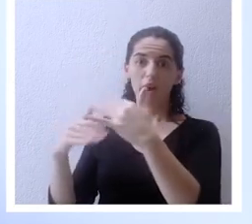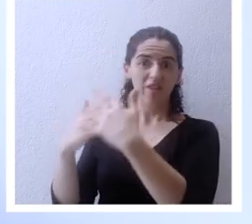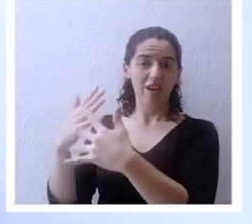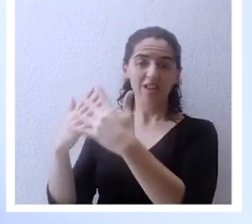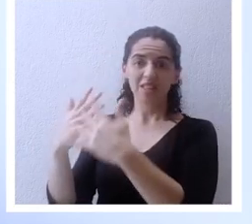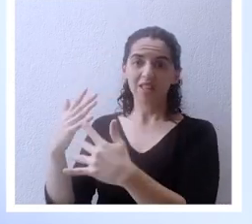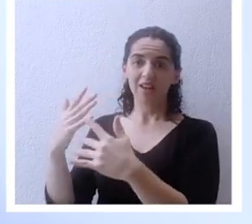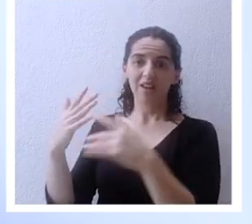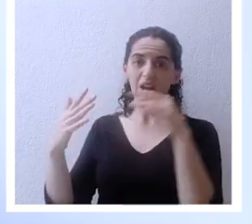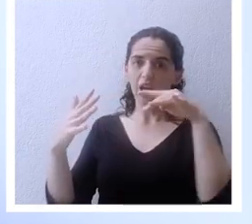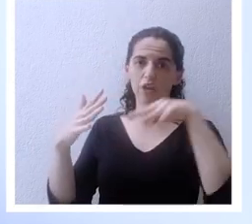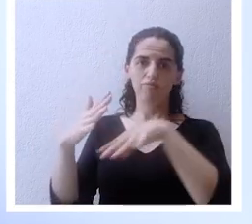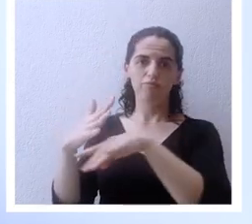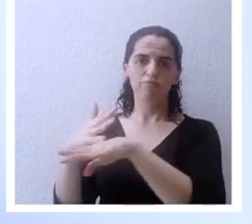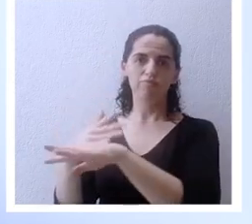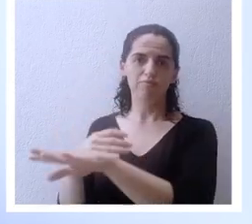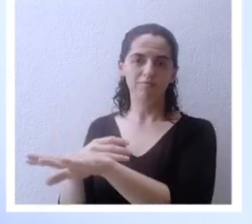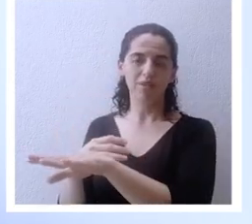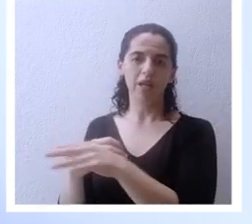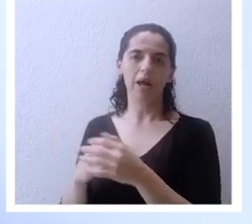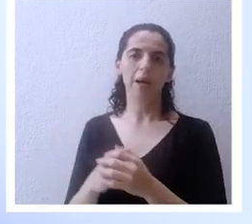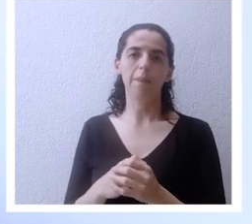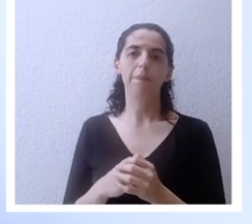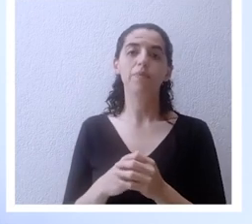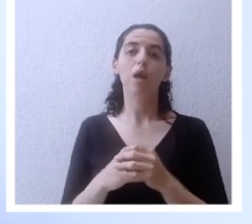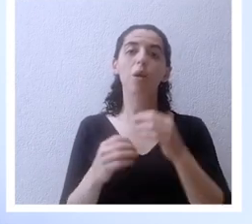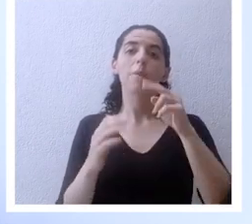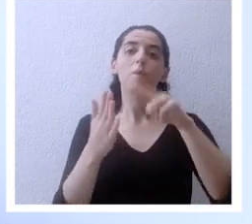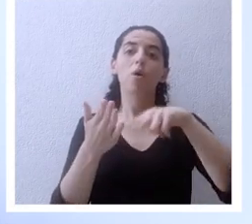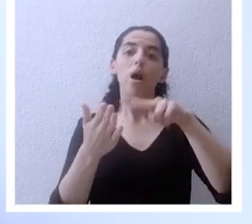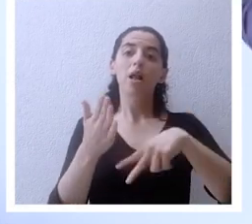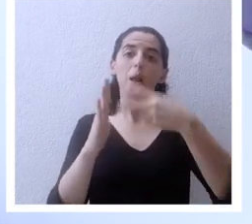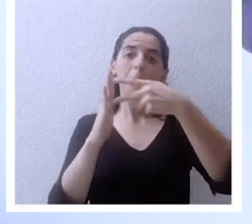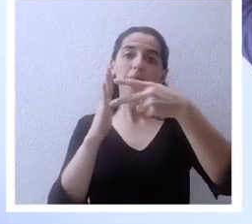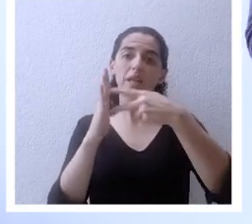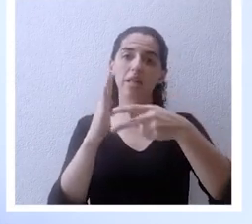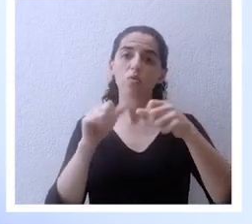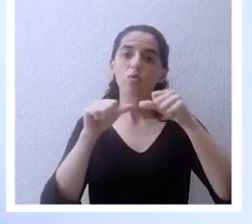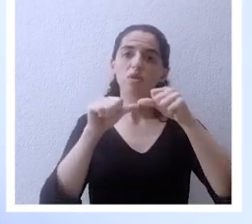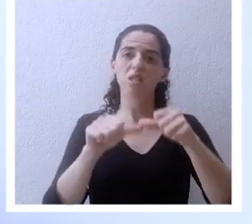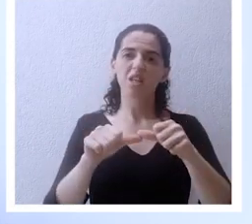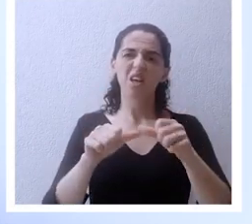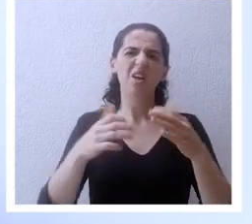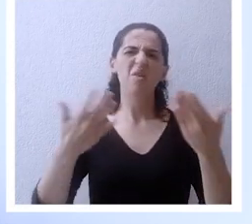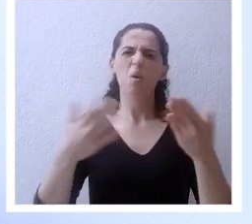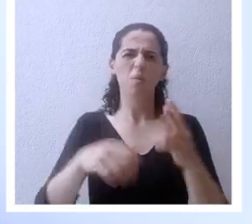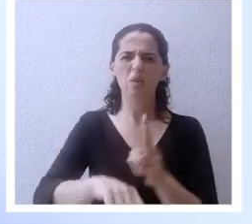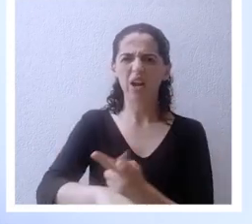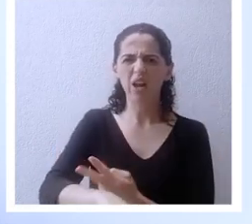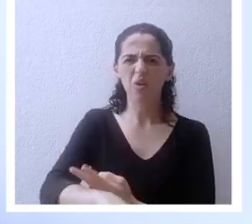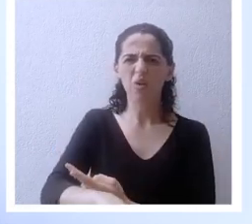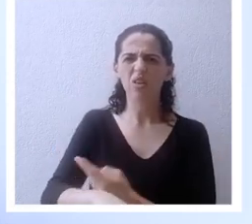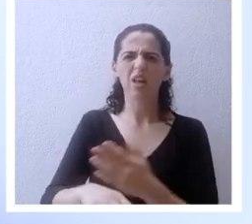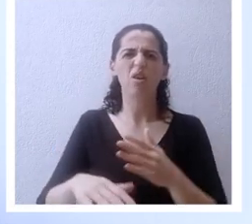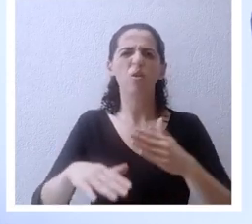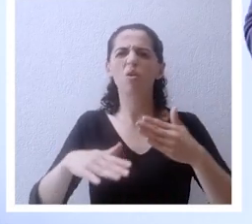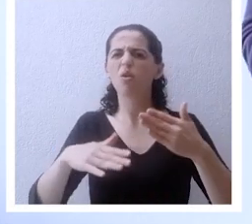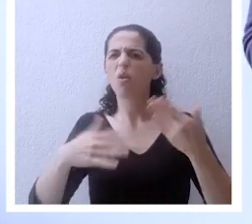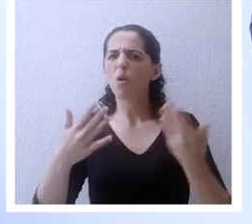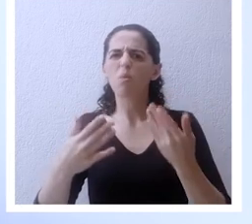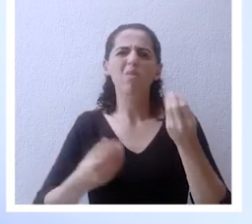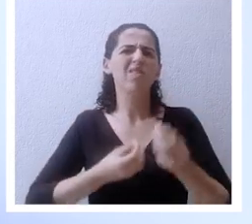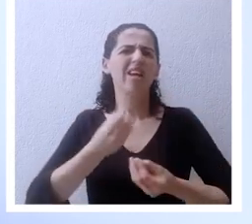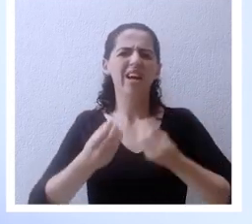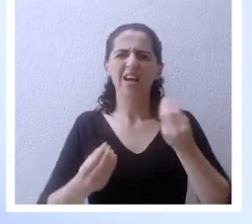ahora bien, puedes leer en los versículos que sigue cómo era ese cordero, qué tenían que hacer, cómo tenían que sentarse y